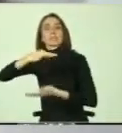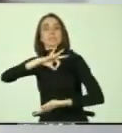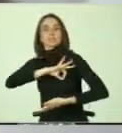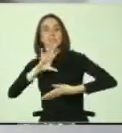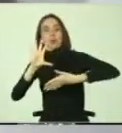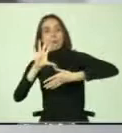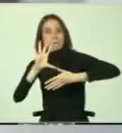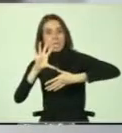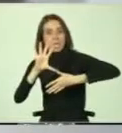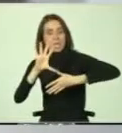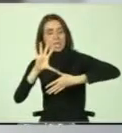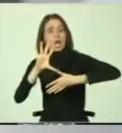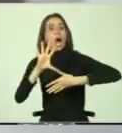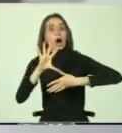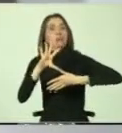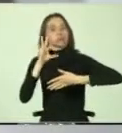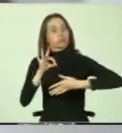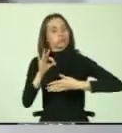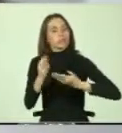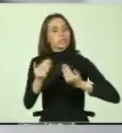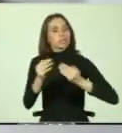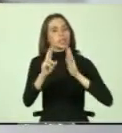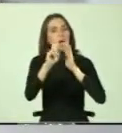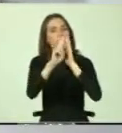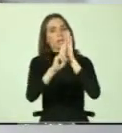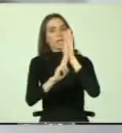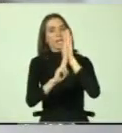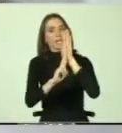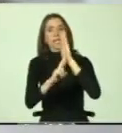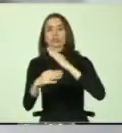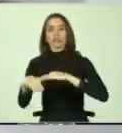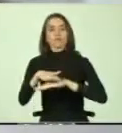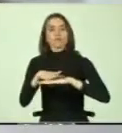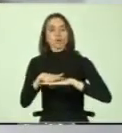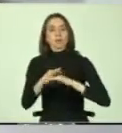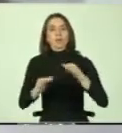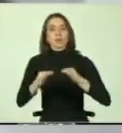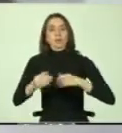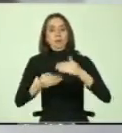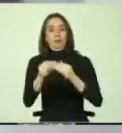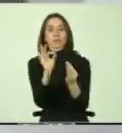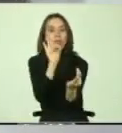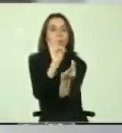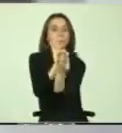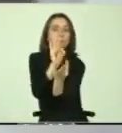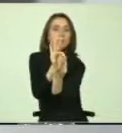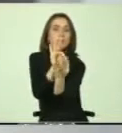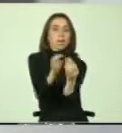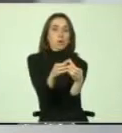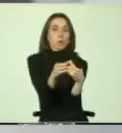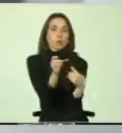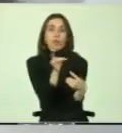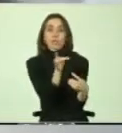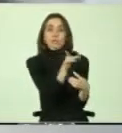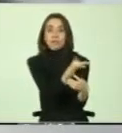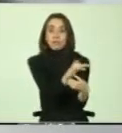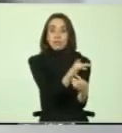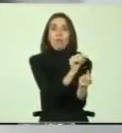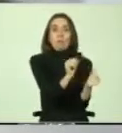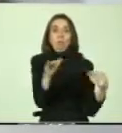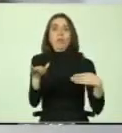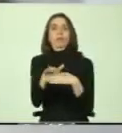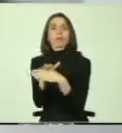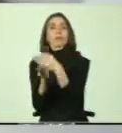establecen la necesidad de establecer reglas fundamentales, procedimientos específicos para que los grupos vulnerables puedan acceder a la